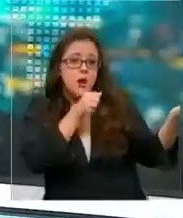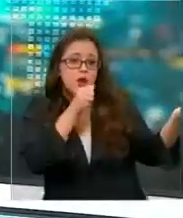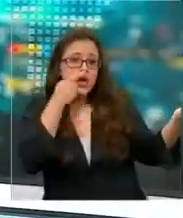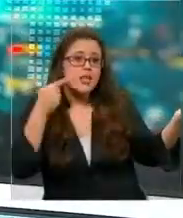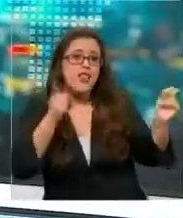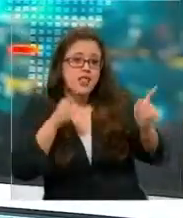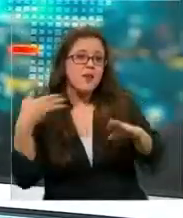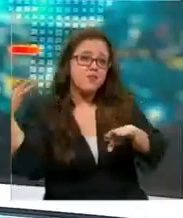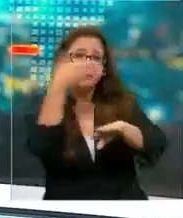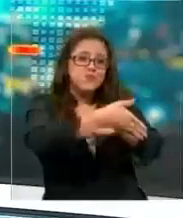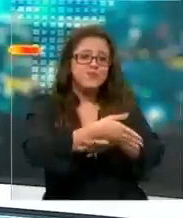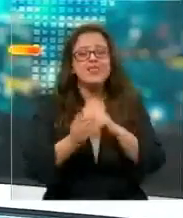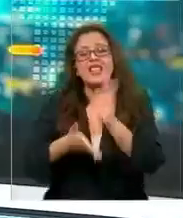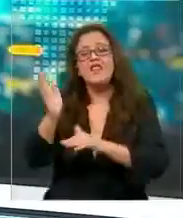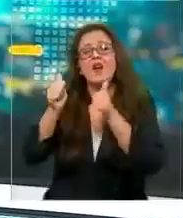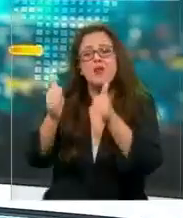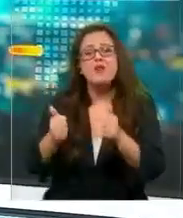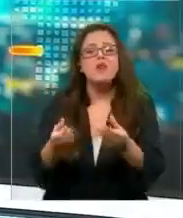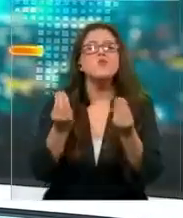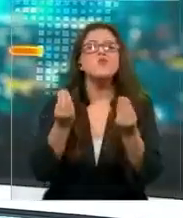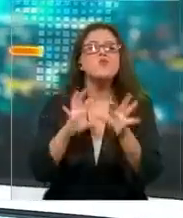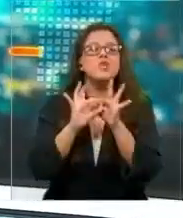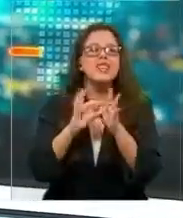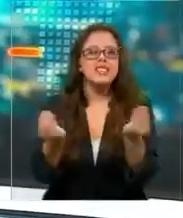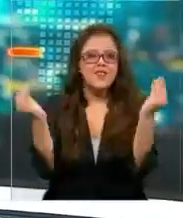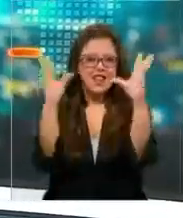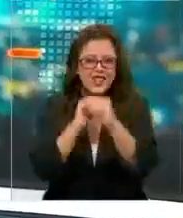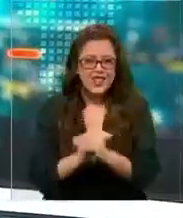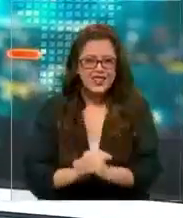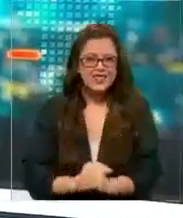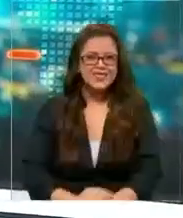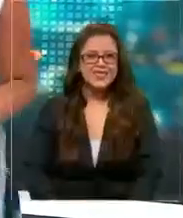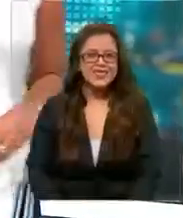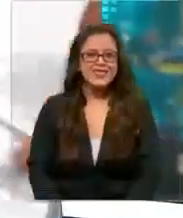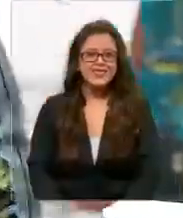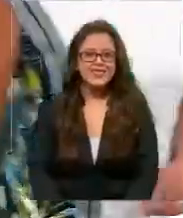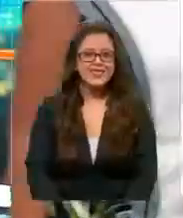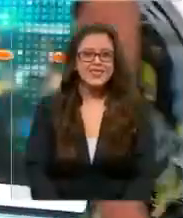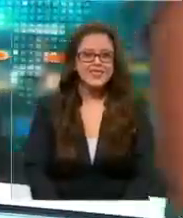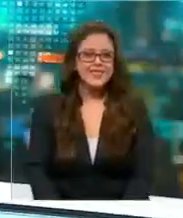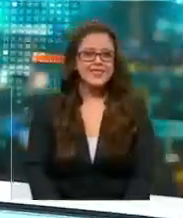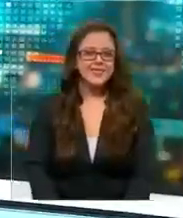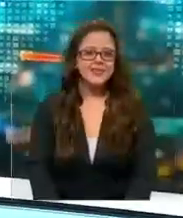nos vamos al tiro que te vaya bien gracias buenas noches y a ustedes también buenas noches bye bye